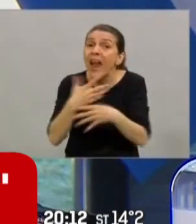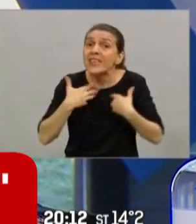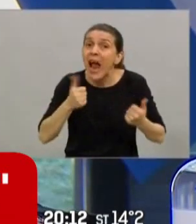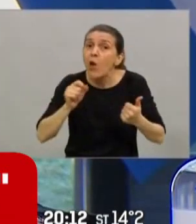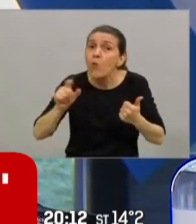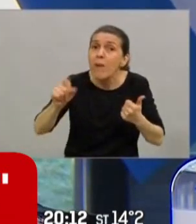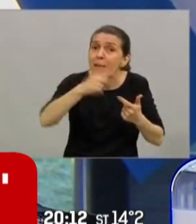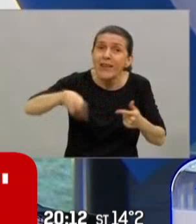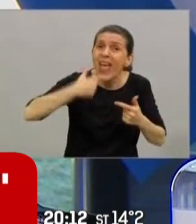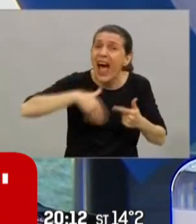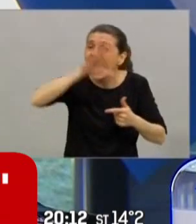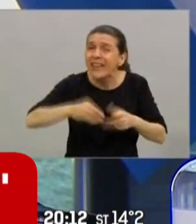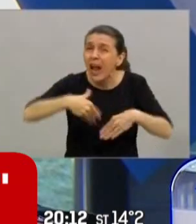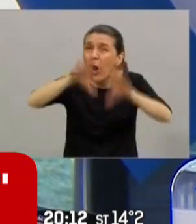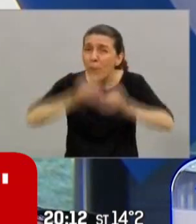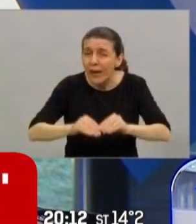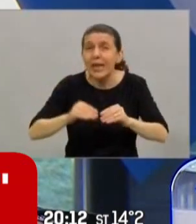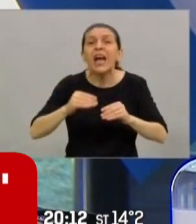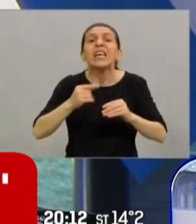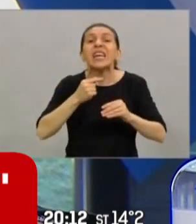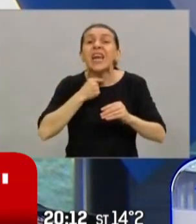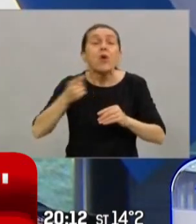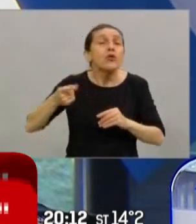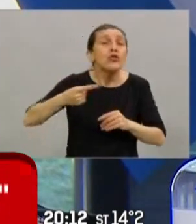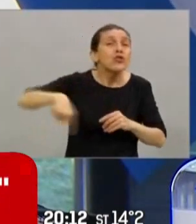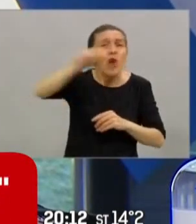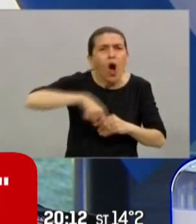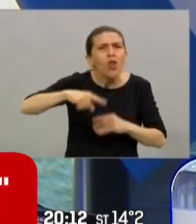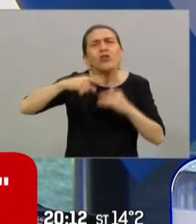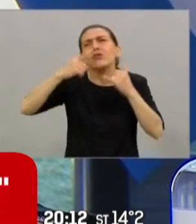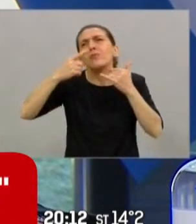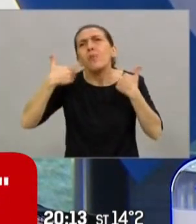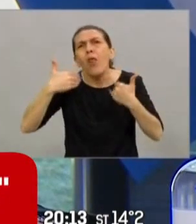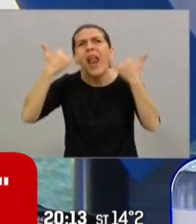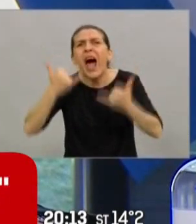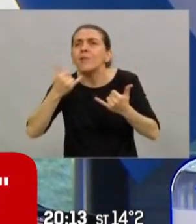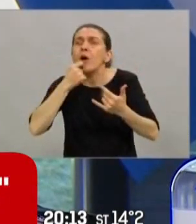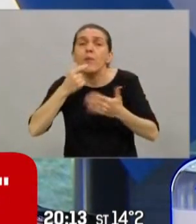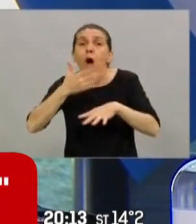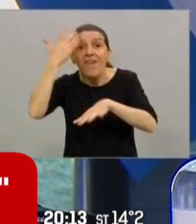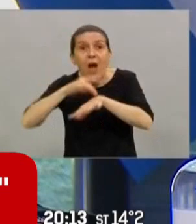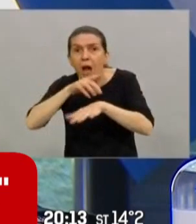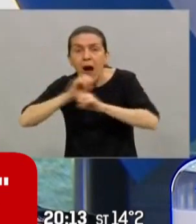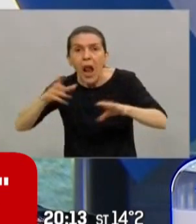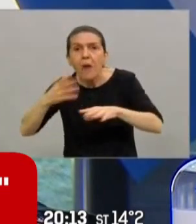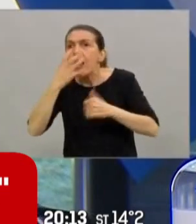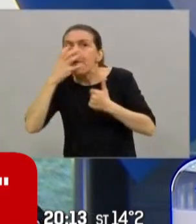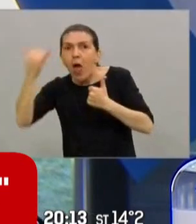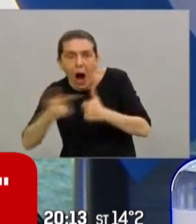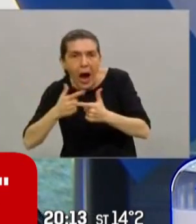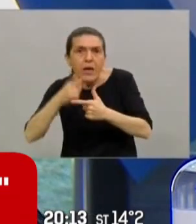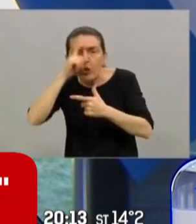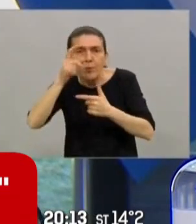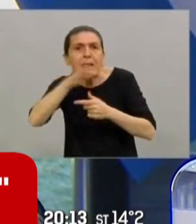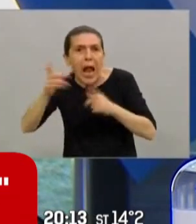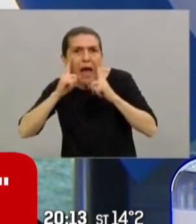Y los que estamos aquí queremos que a nadie le falte una cama o un respirador si lo necesita. Y que vamos a